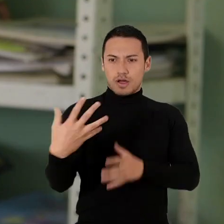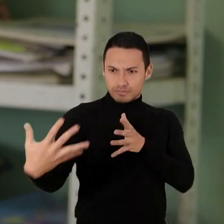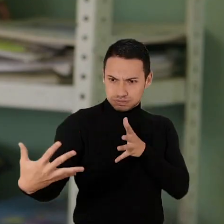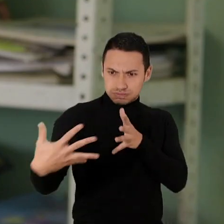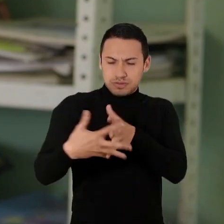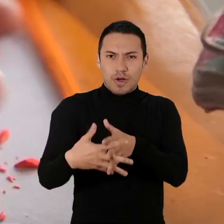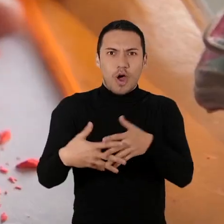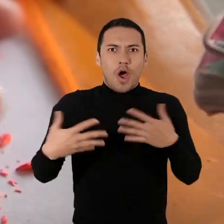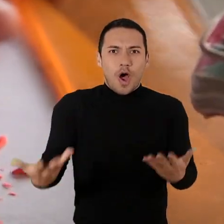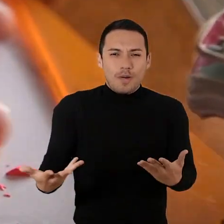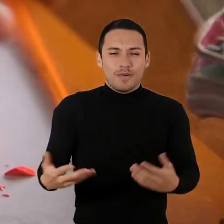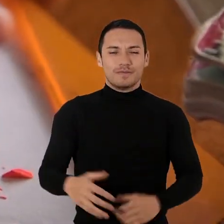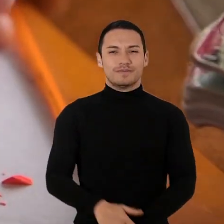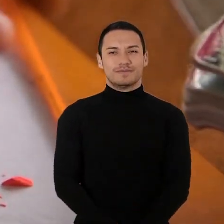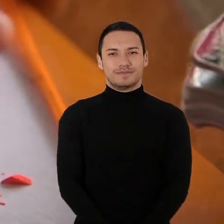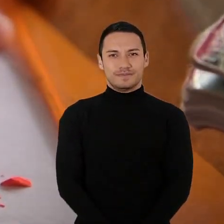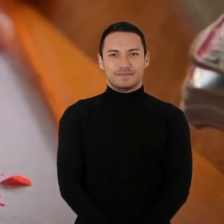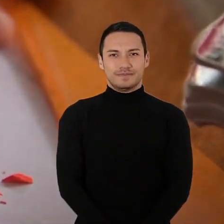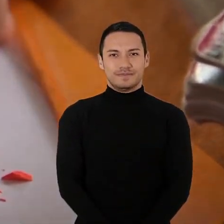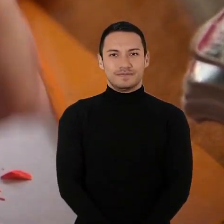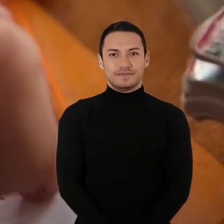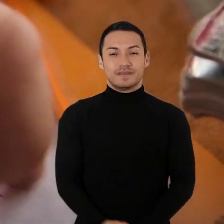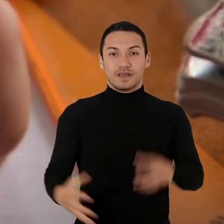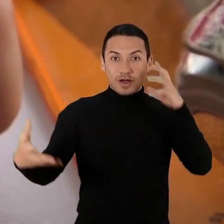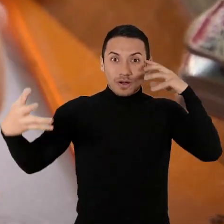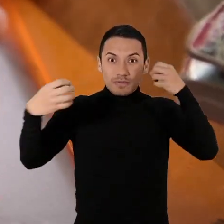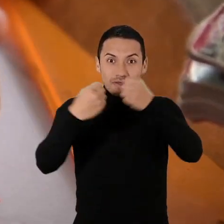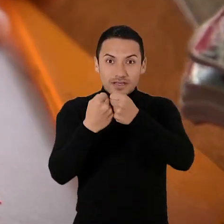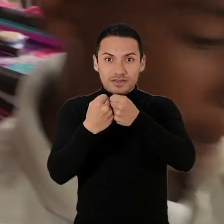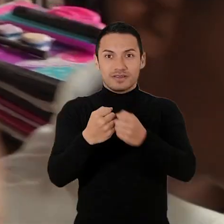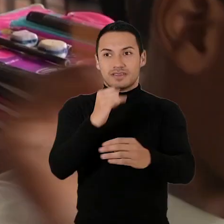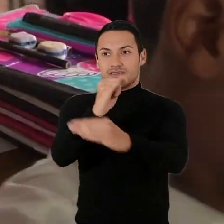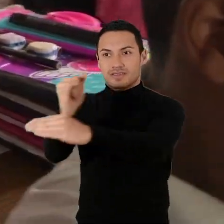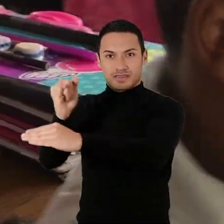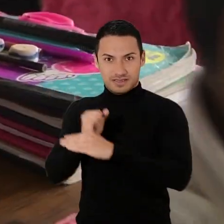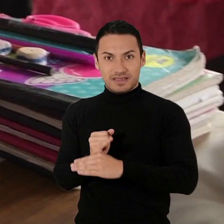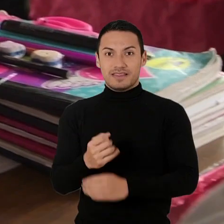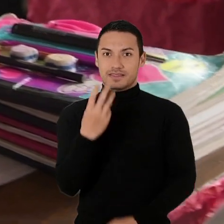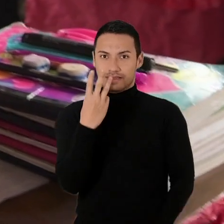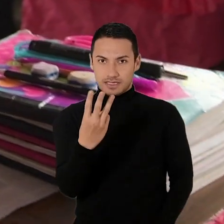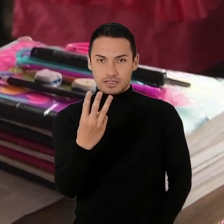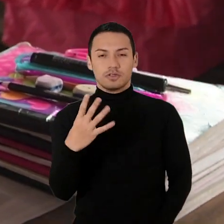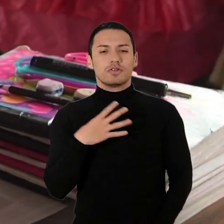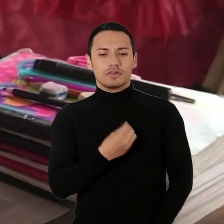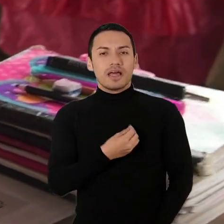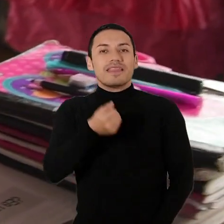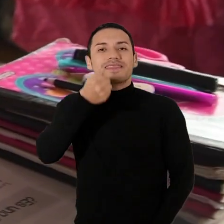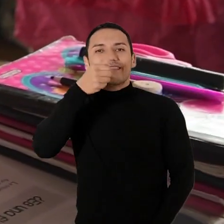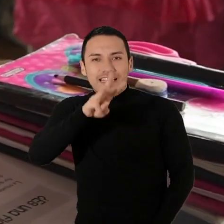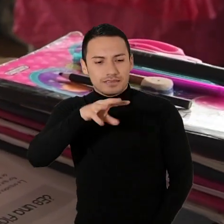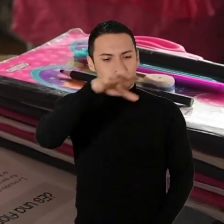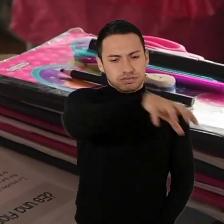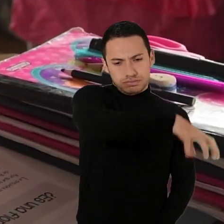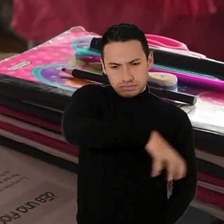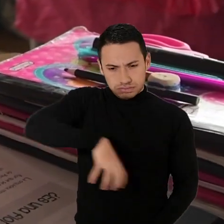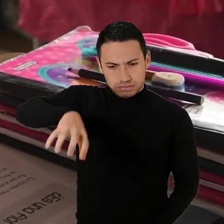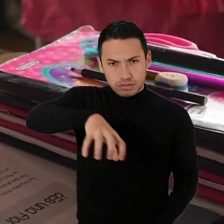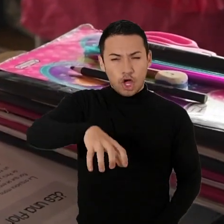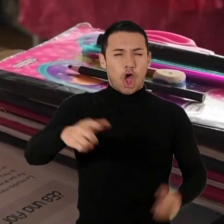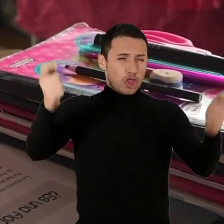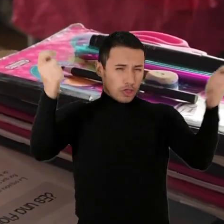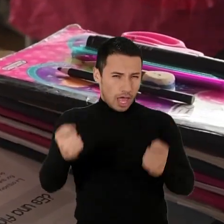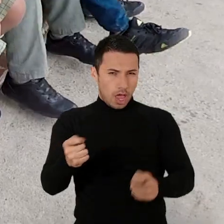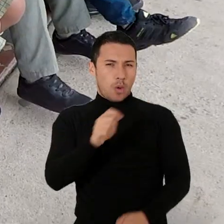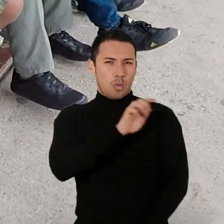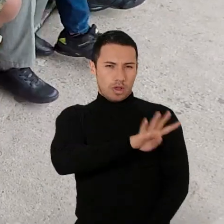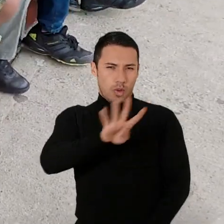tres instituciones En este momento en el marco del convenio de tres instituciones, nosotros estamos cubriendo 13 sedes educativas de las